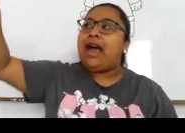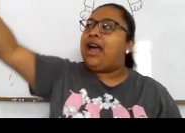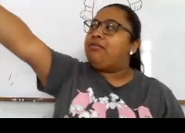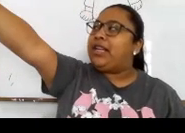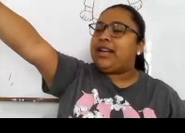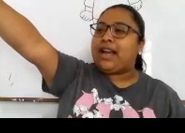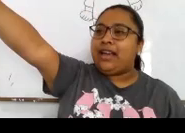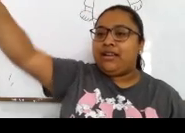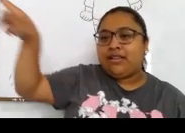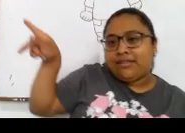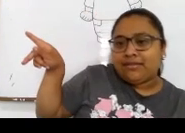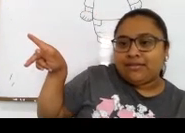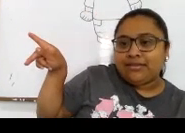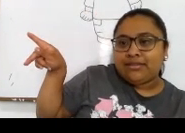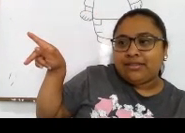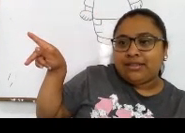K. Mirenla acá.